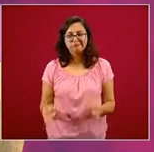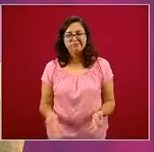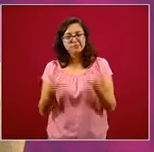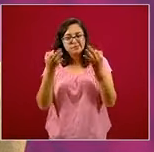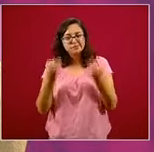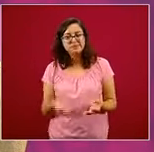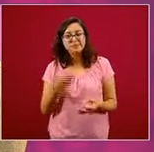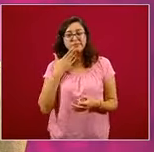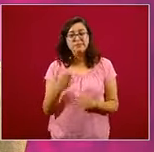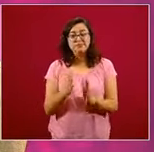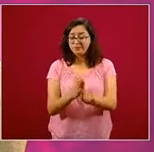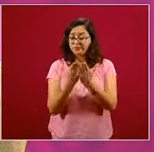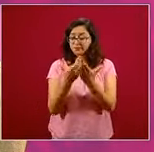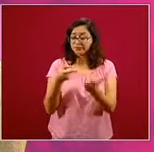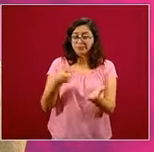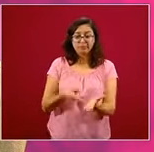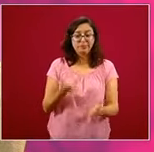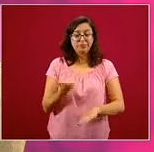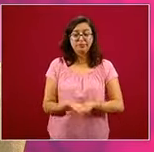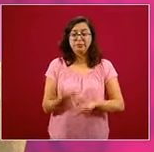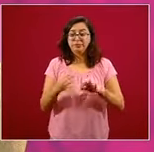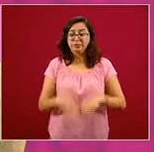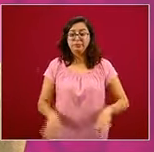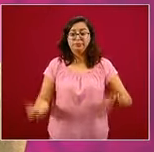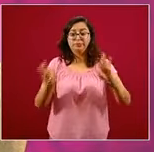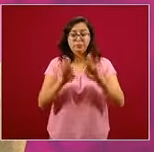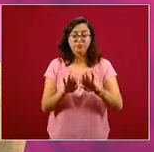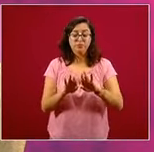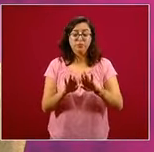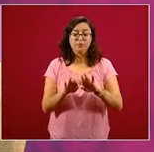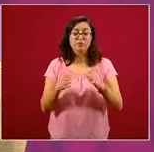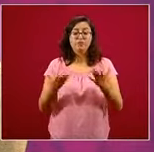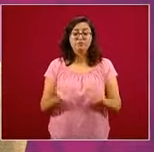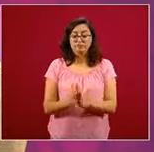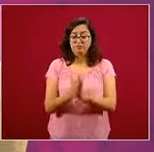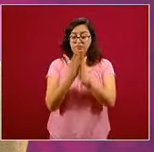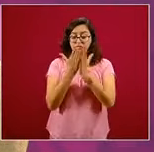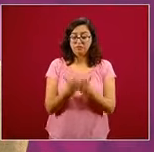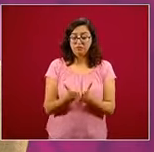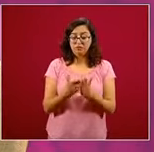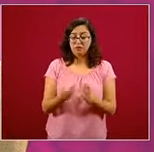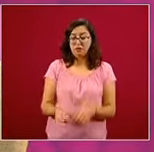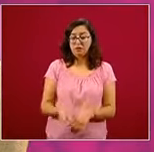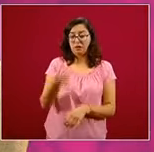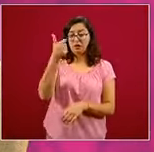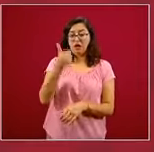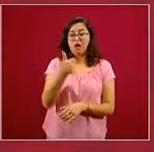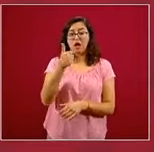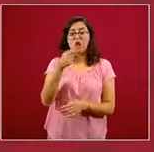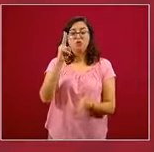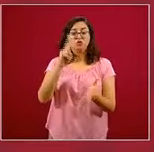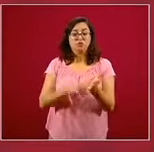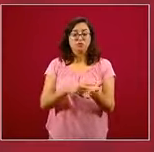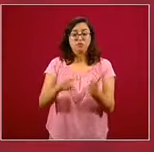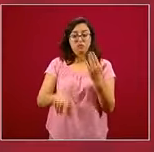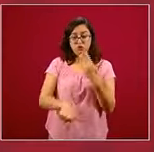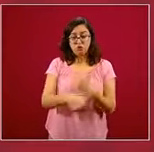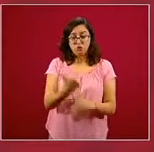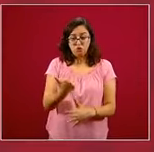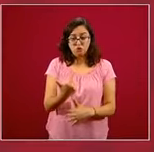Como ya comentaba, la edición original es de 2012 y fue presentada